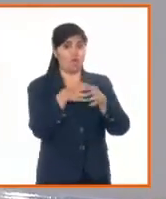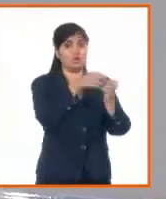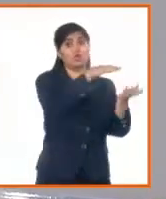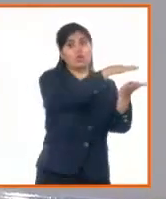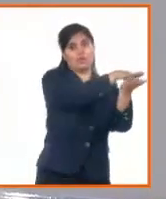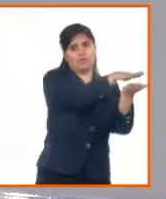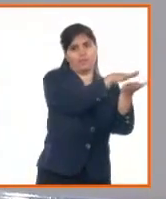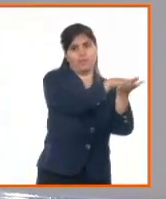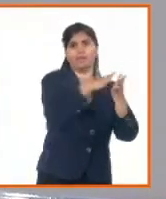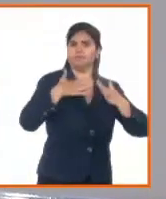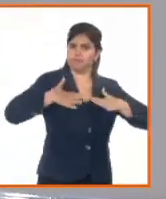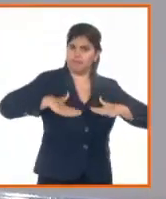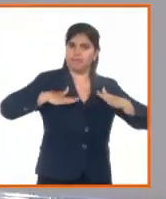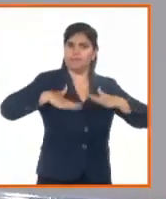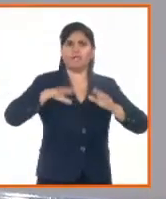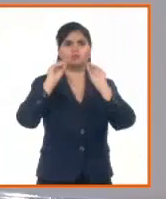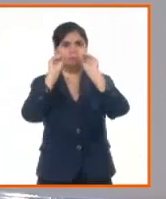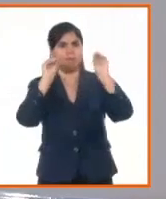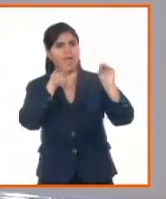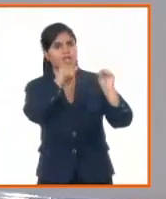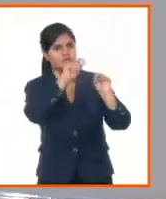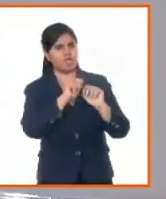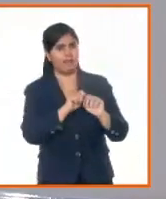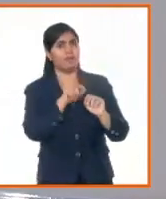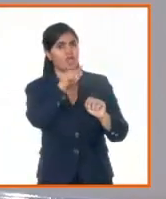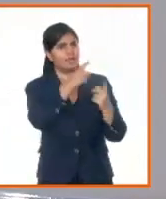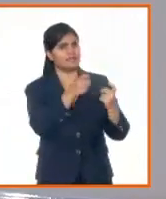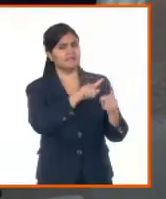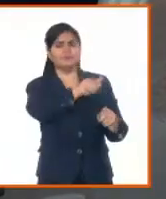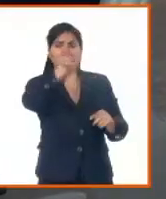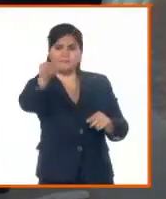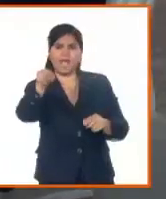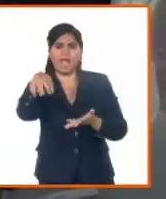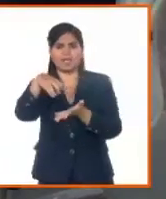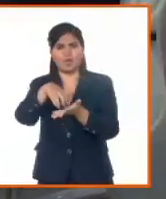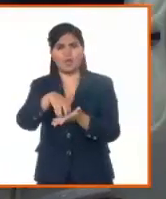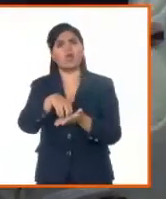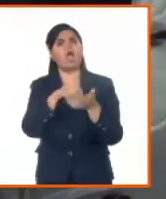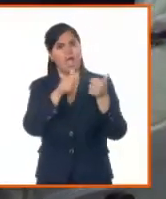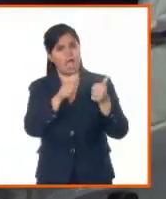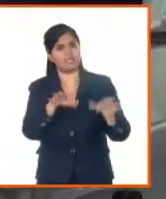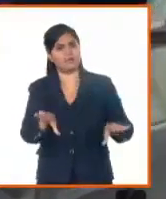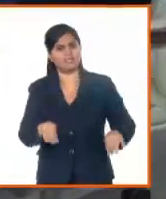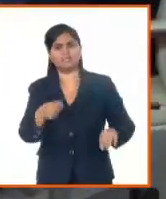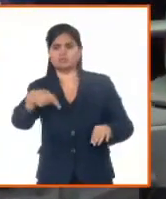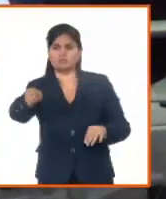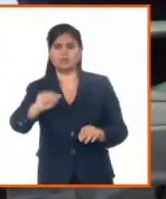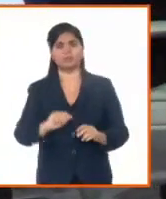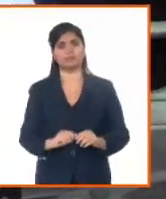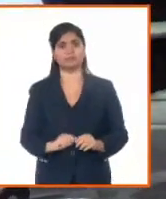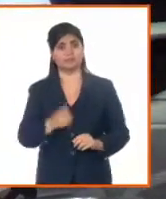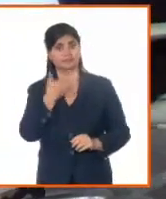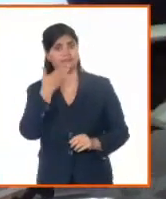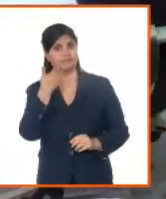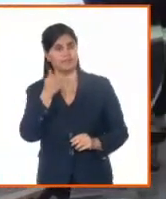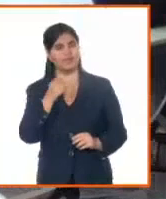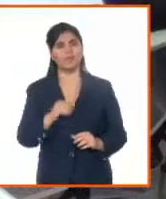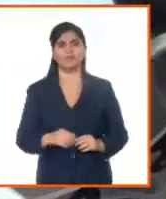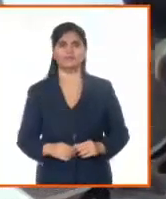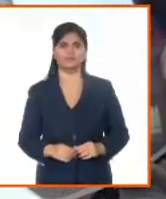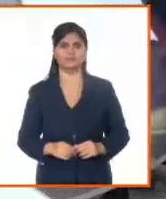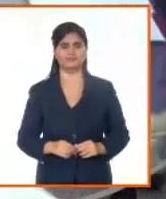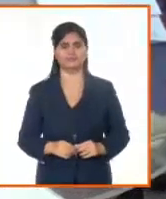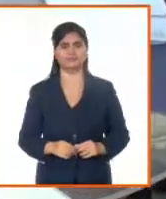algo también importante que hemos logrado en esta etapa. Tenemos un nivel aceptable de